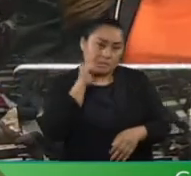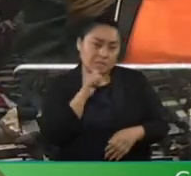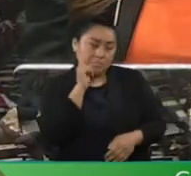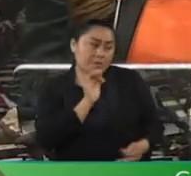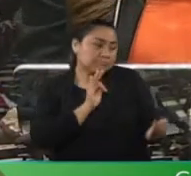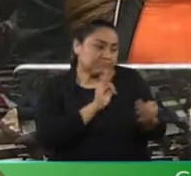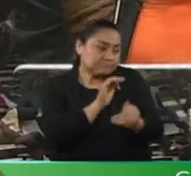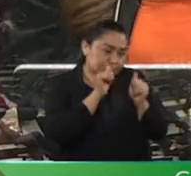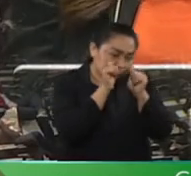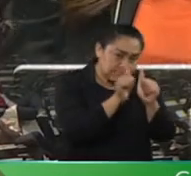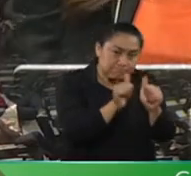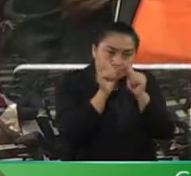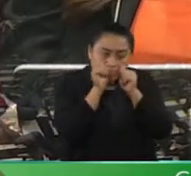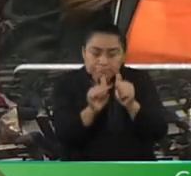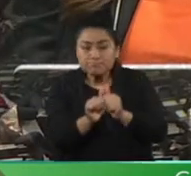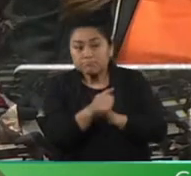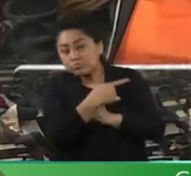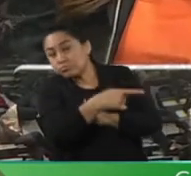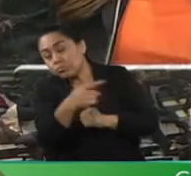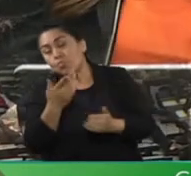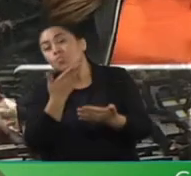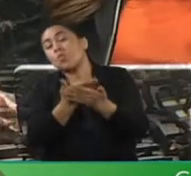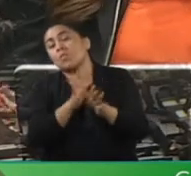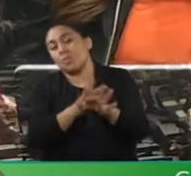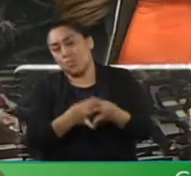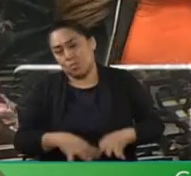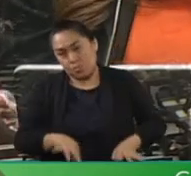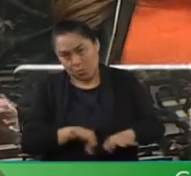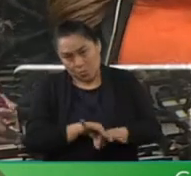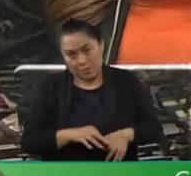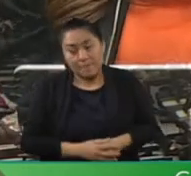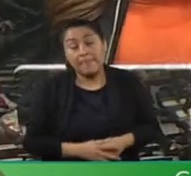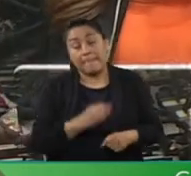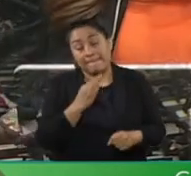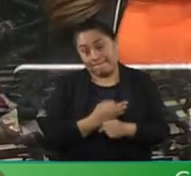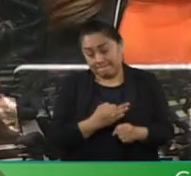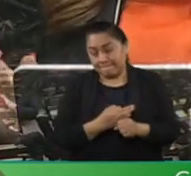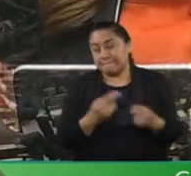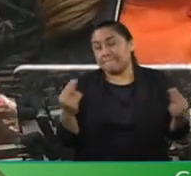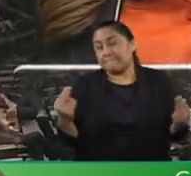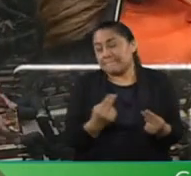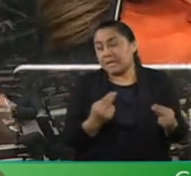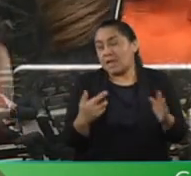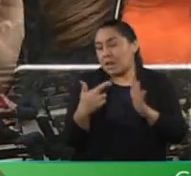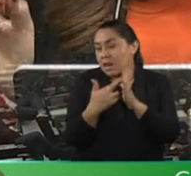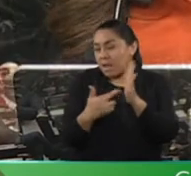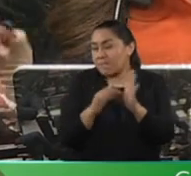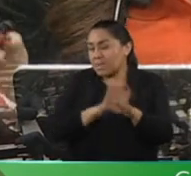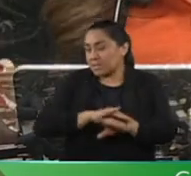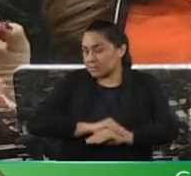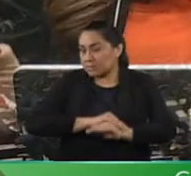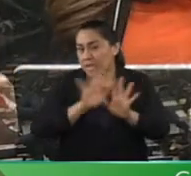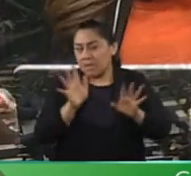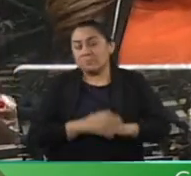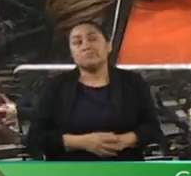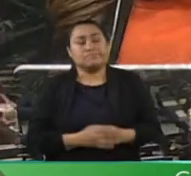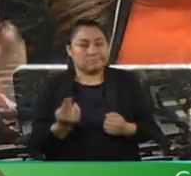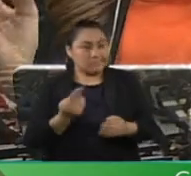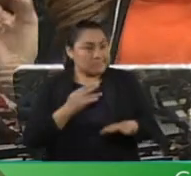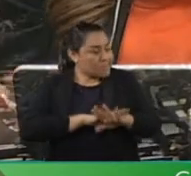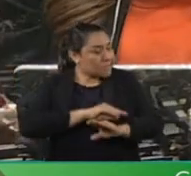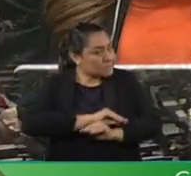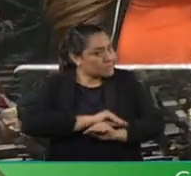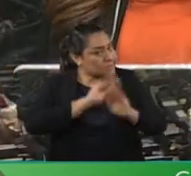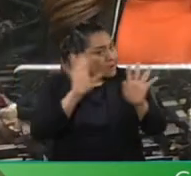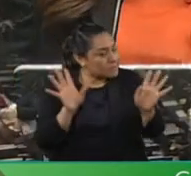puntual para tomar en cuenta sus propuestas. Hoy más que nunca se requieren reglas claras y transparencia. Sí, señores, transparencia.